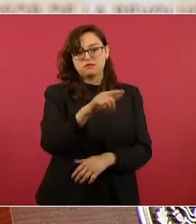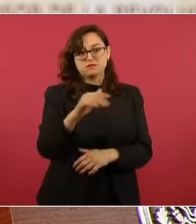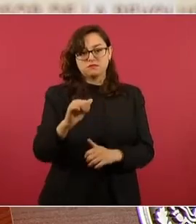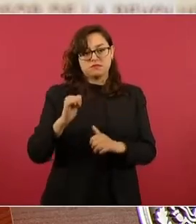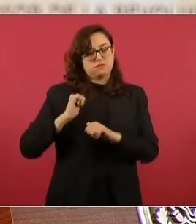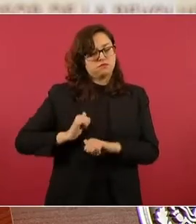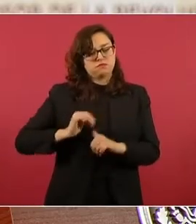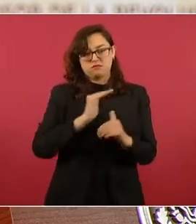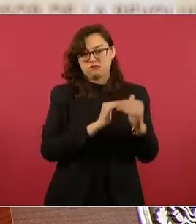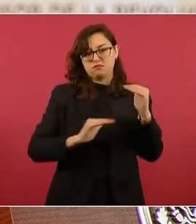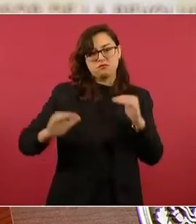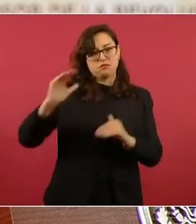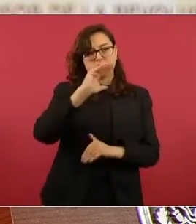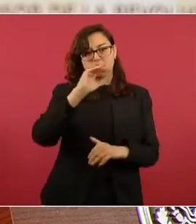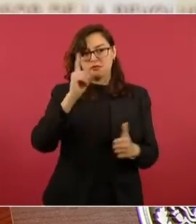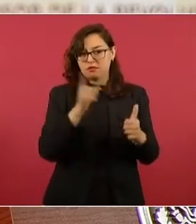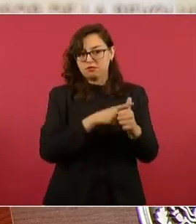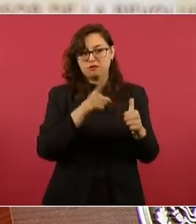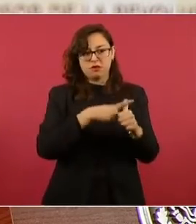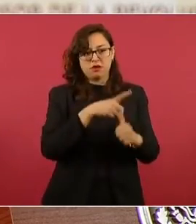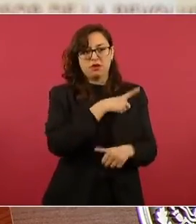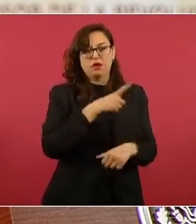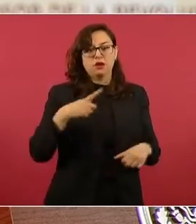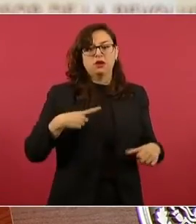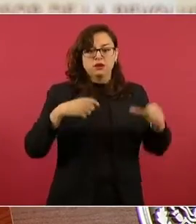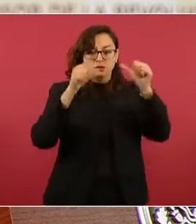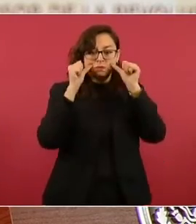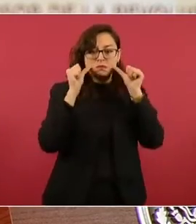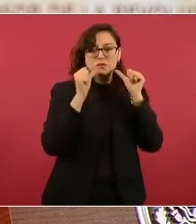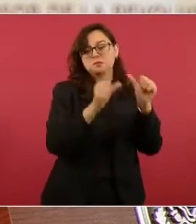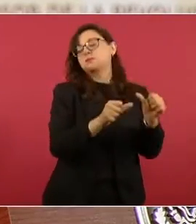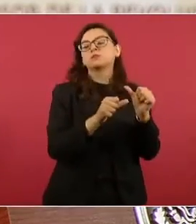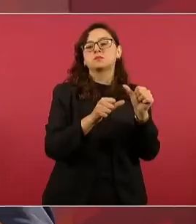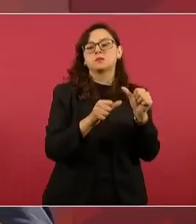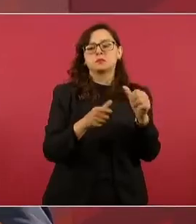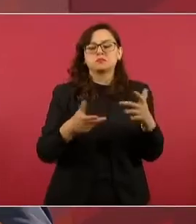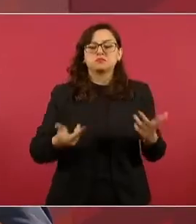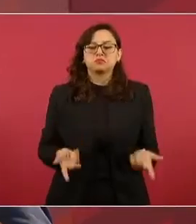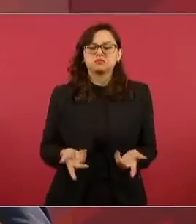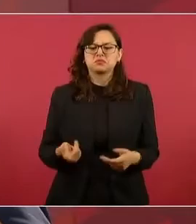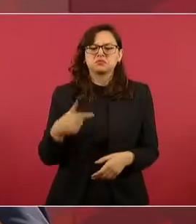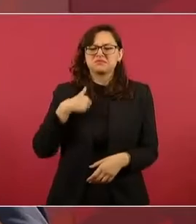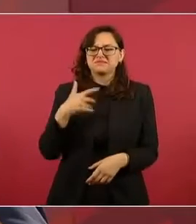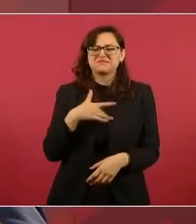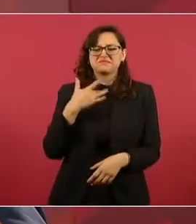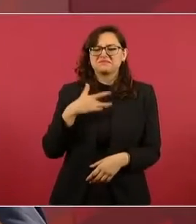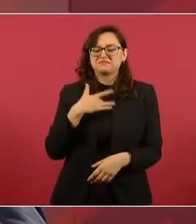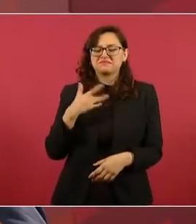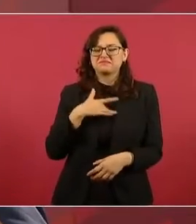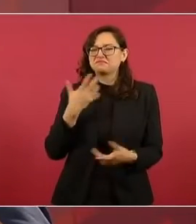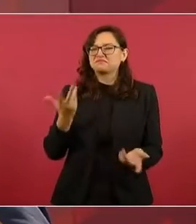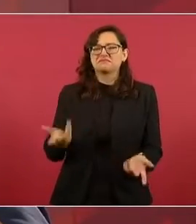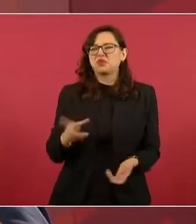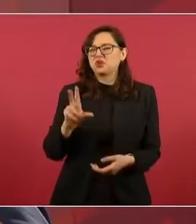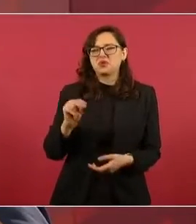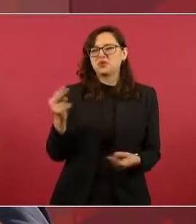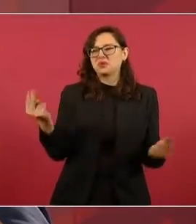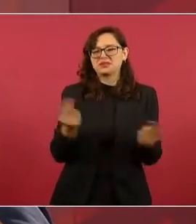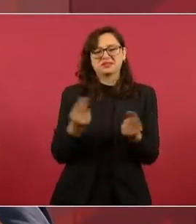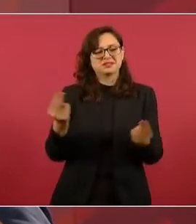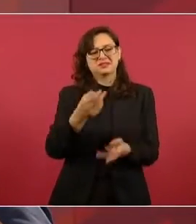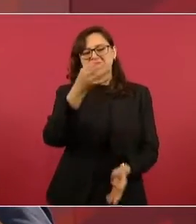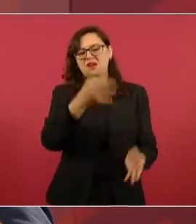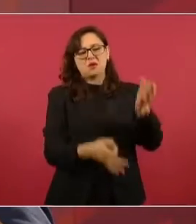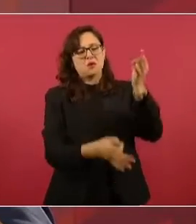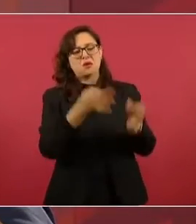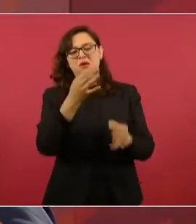yo dije que no estaba incluso de acuerdo con eso, que lo planteaba